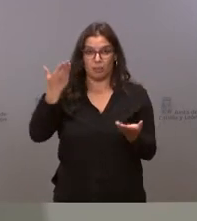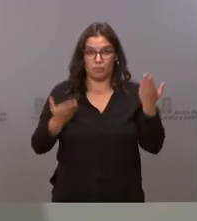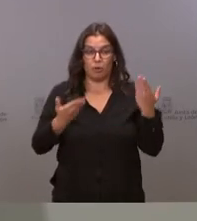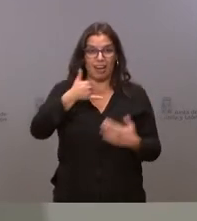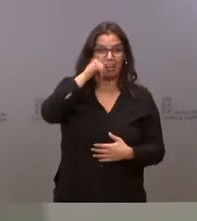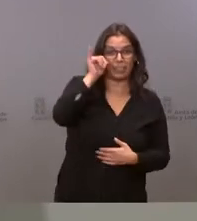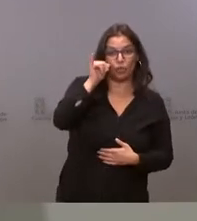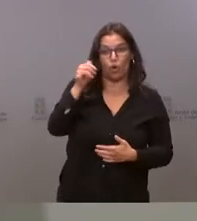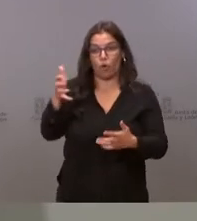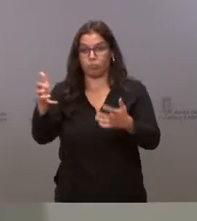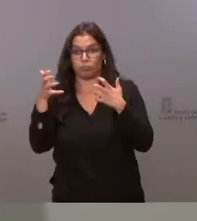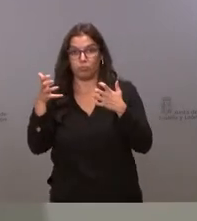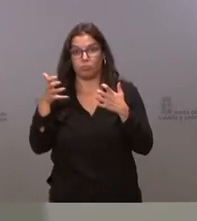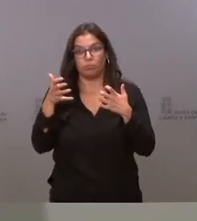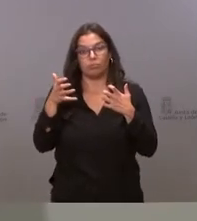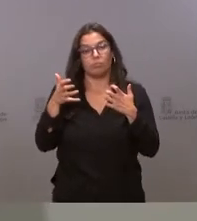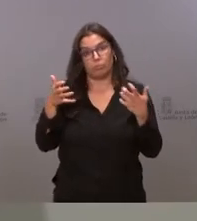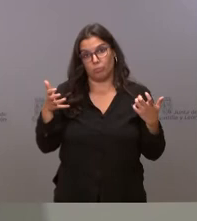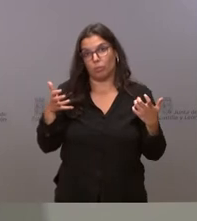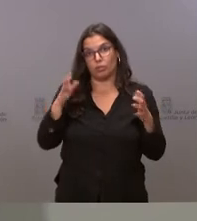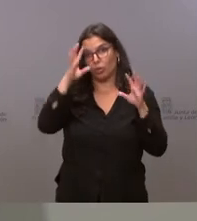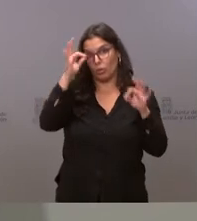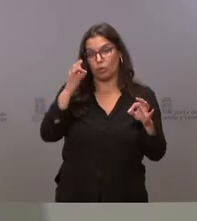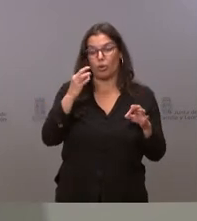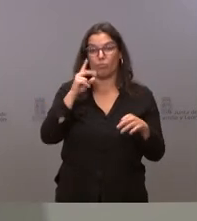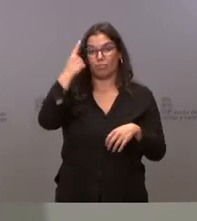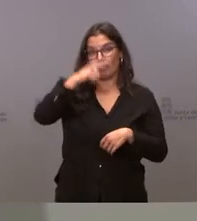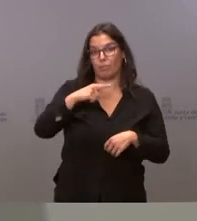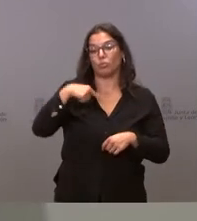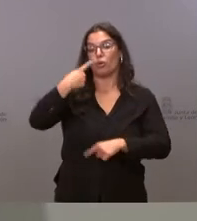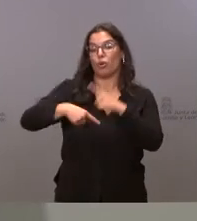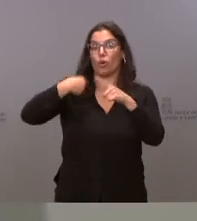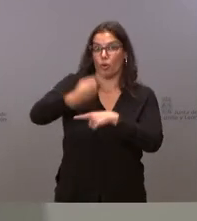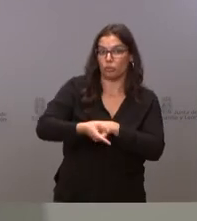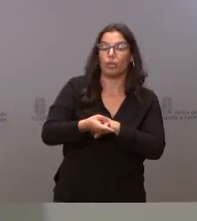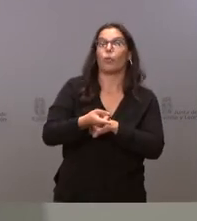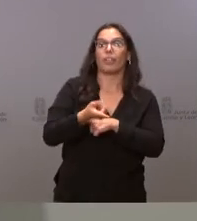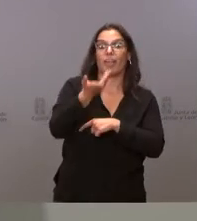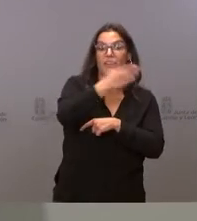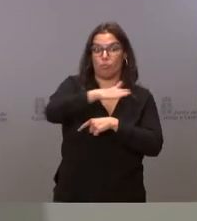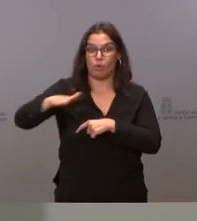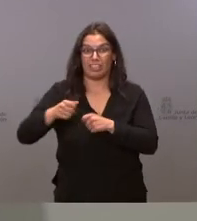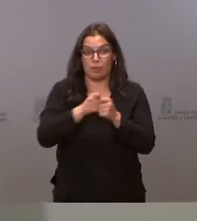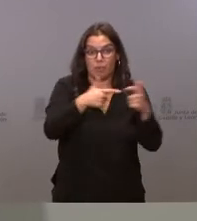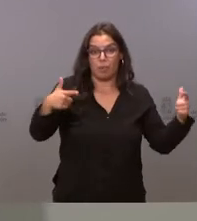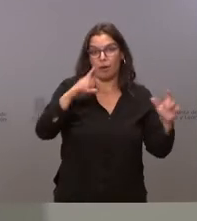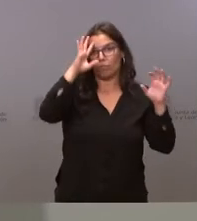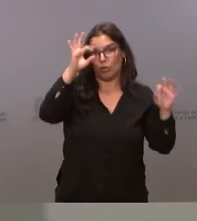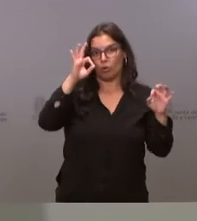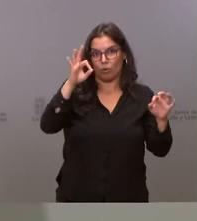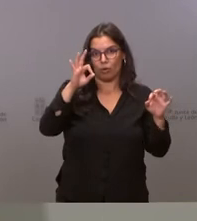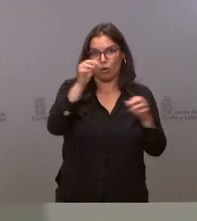primero de una sola cosa es evidente que por la tasa de letalidad es mucho más razonable vacunar del coronavirus que de la gripe.